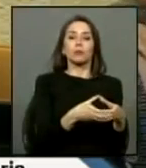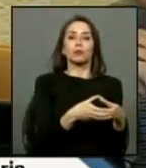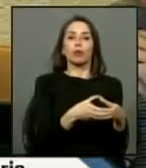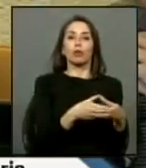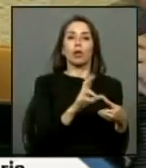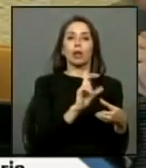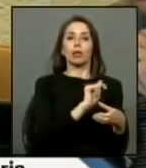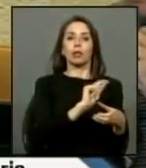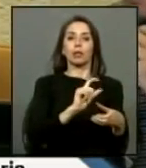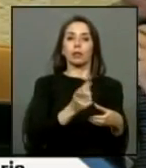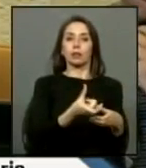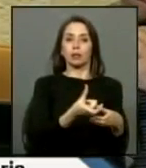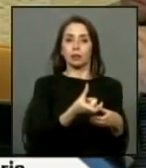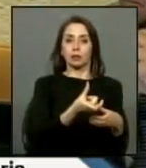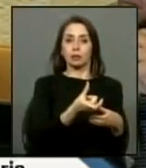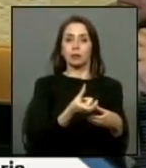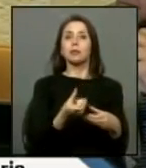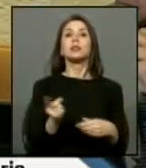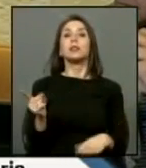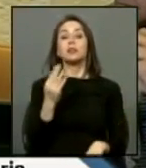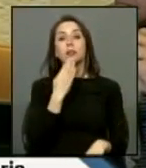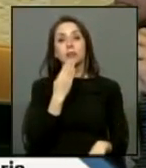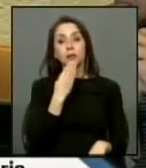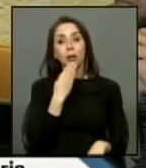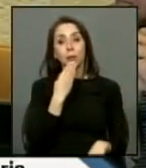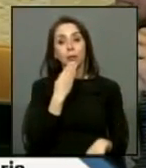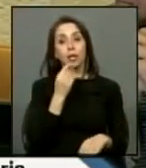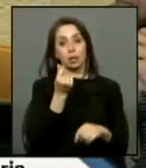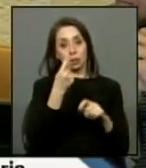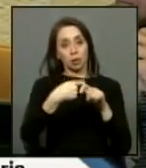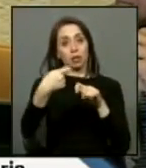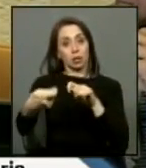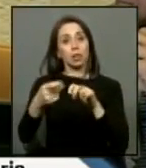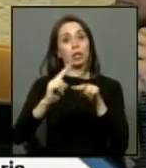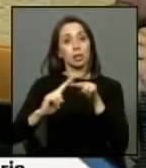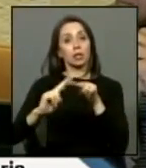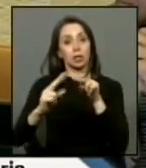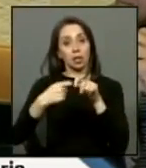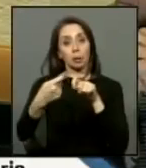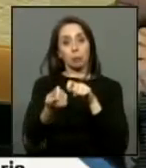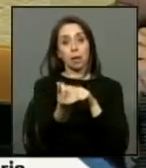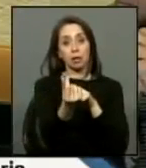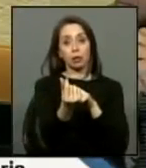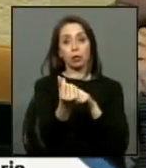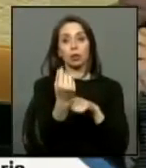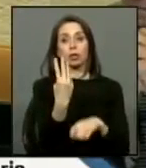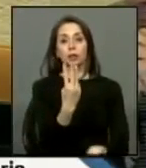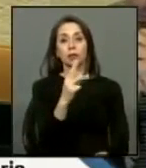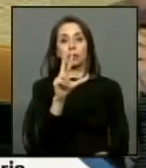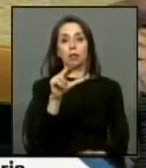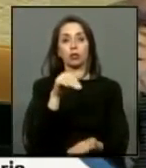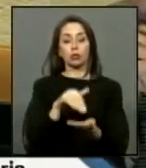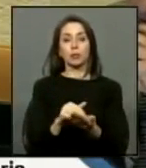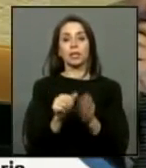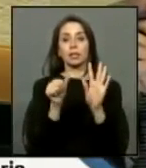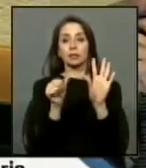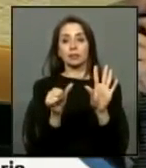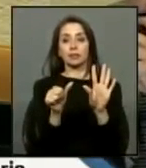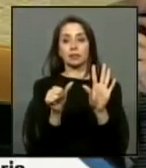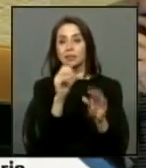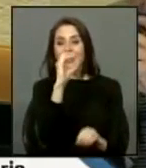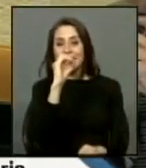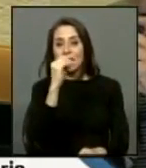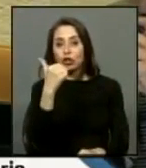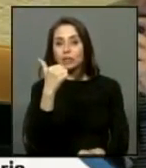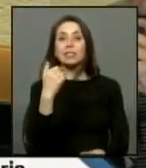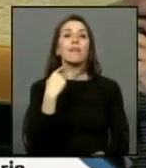RETIC y también hubo reparaciones para las 38.006 víctimas